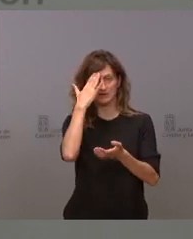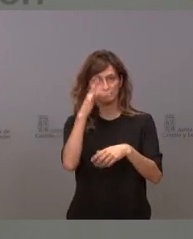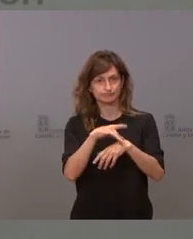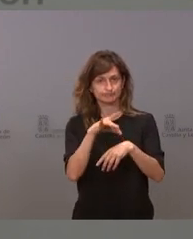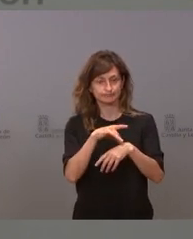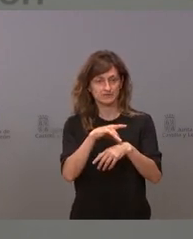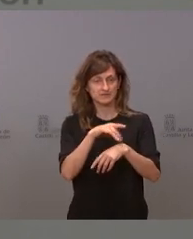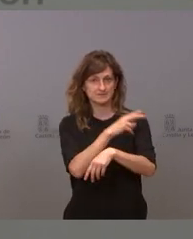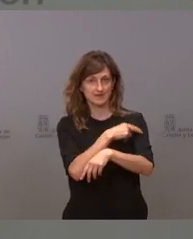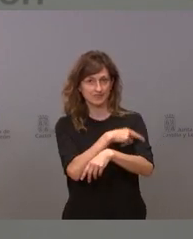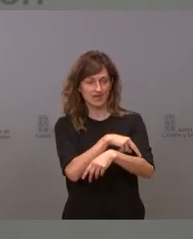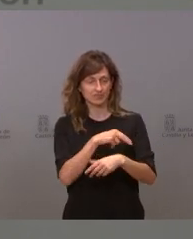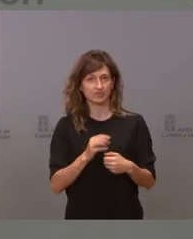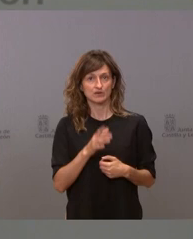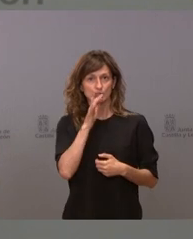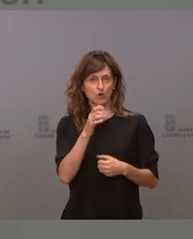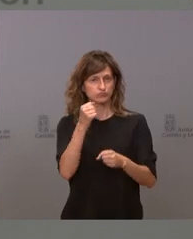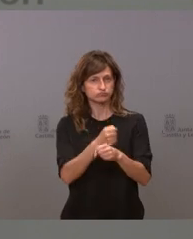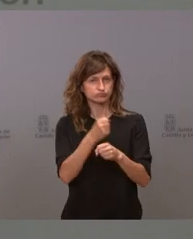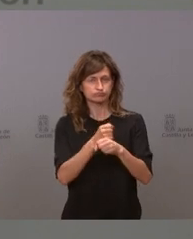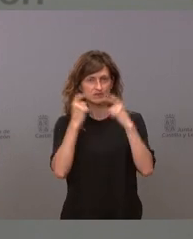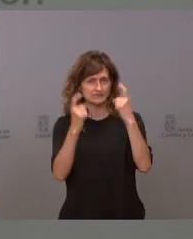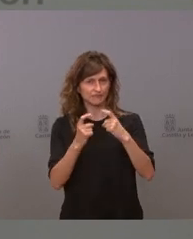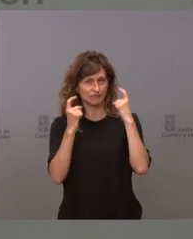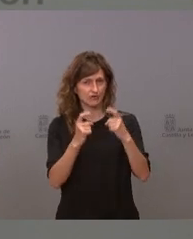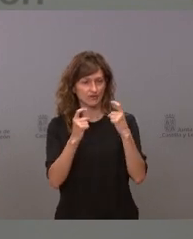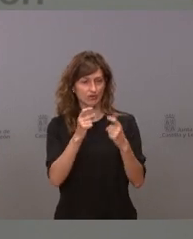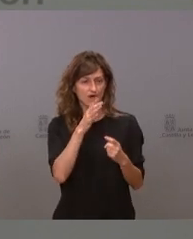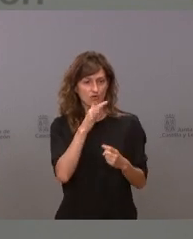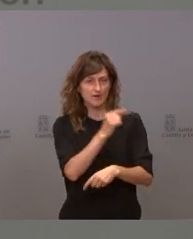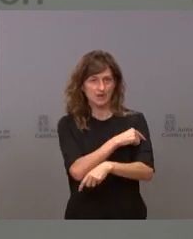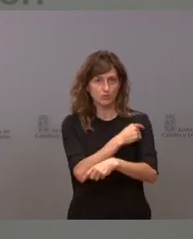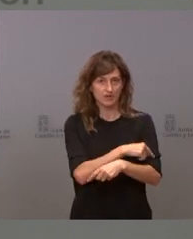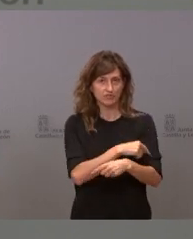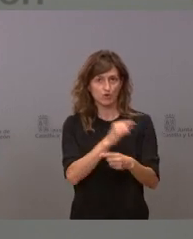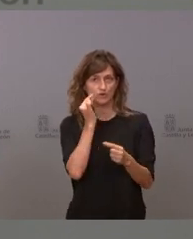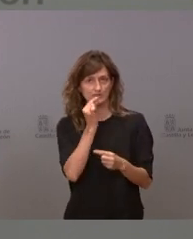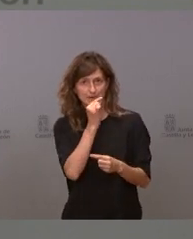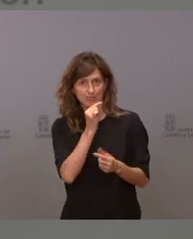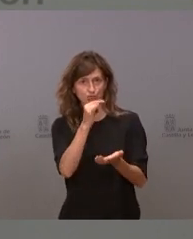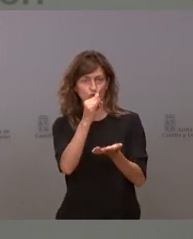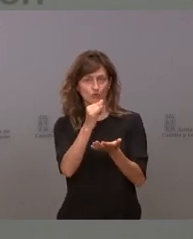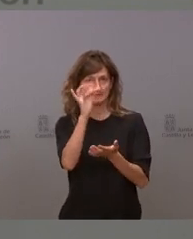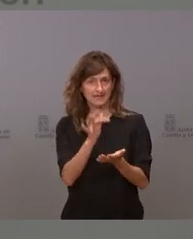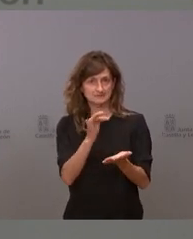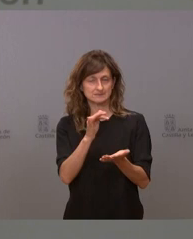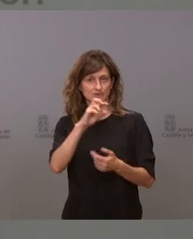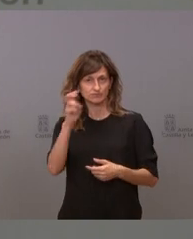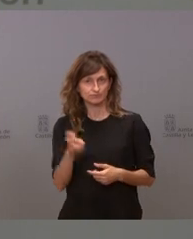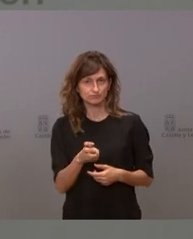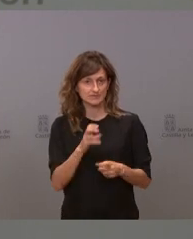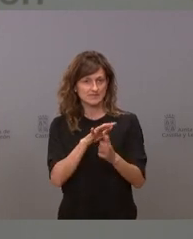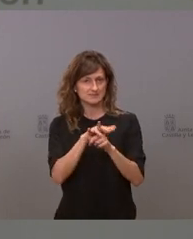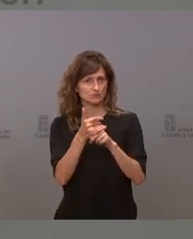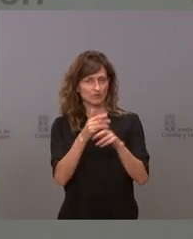sanitarios por el inmenso inmenso esfuerzo que están haciendo están soportando la vacunación el cribado los autotest la situación es una